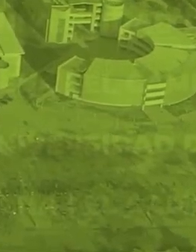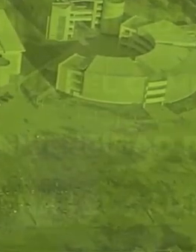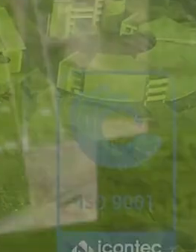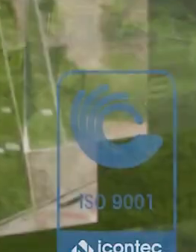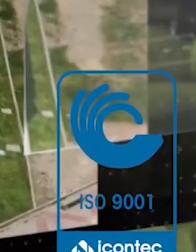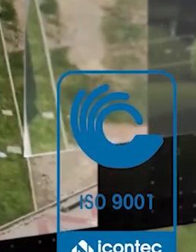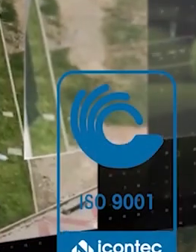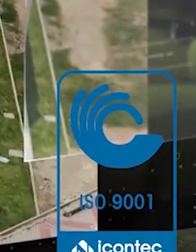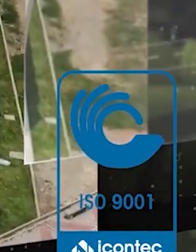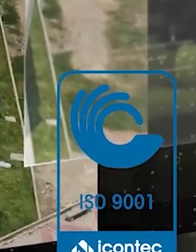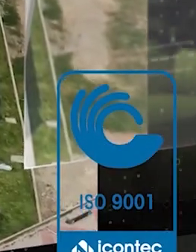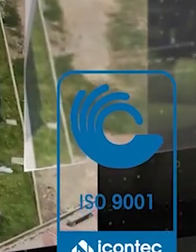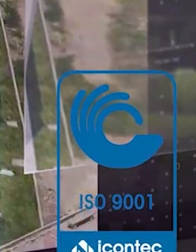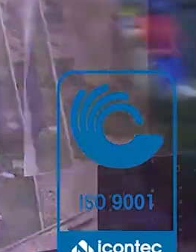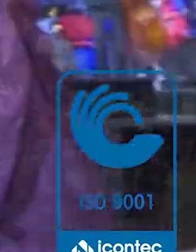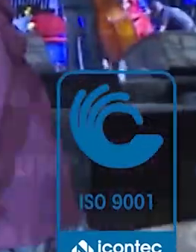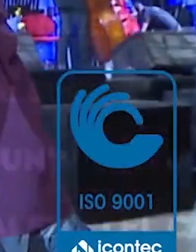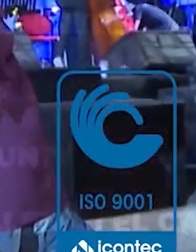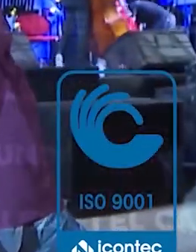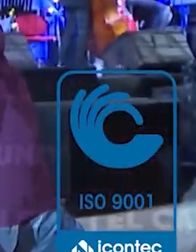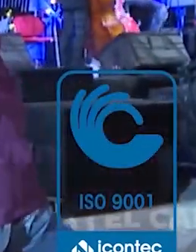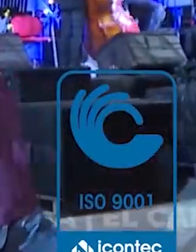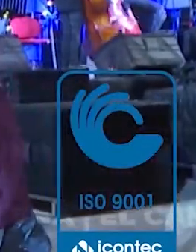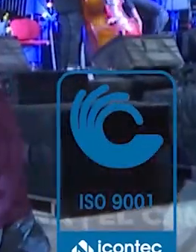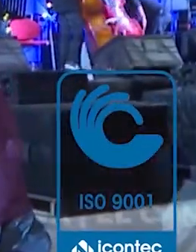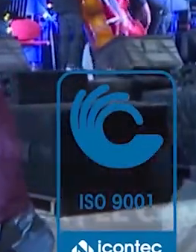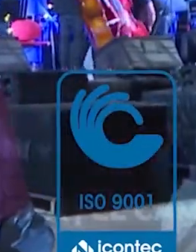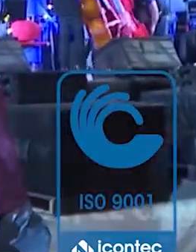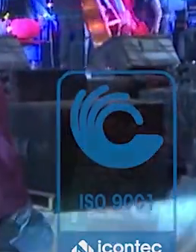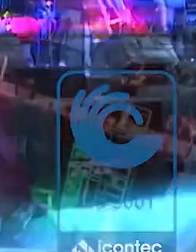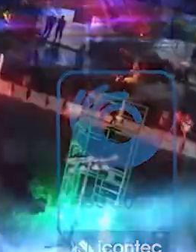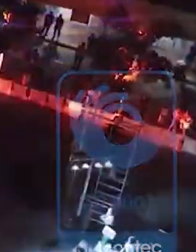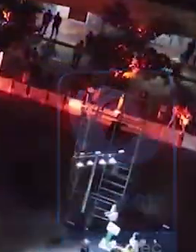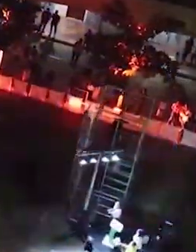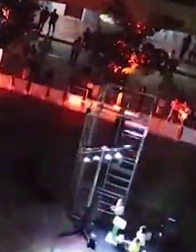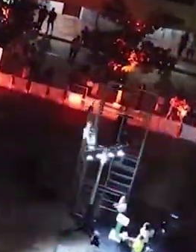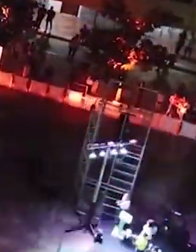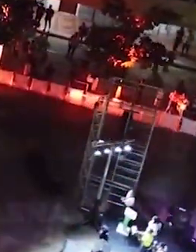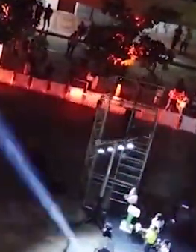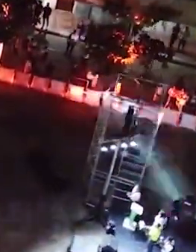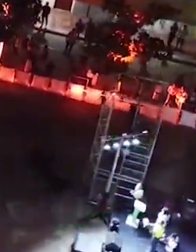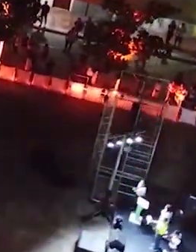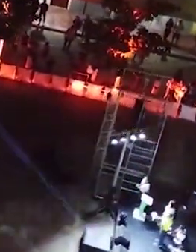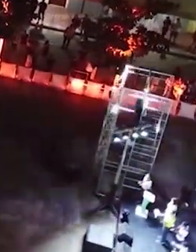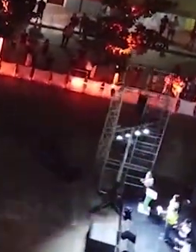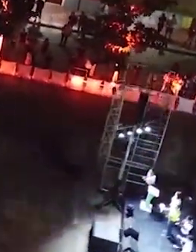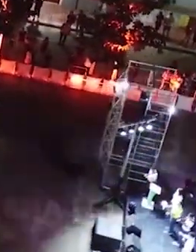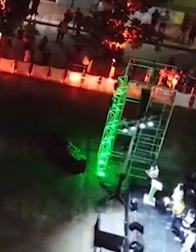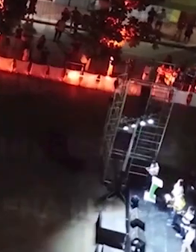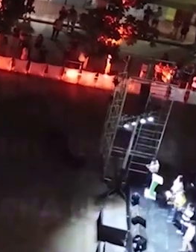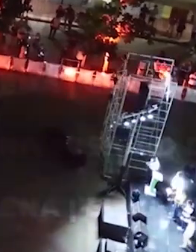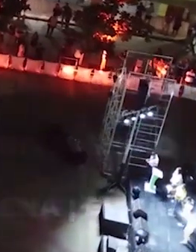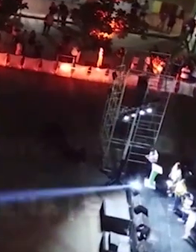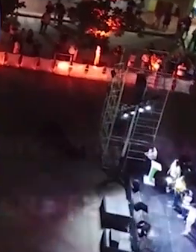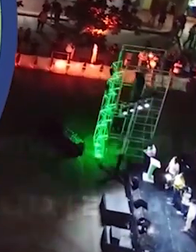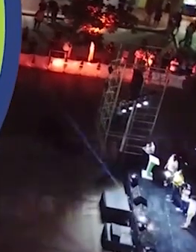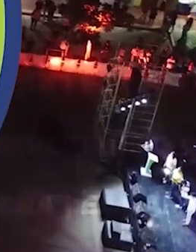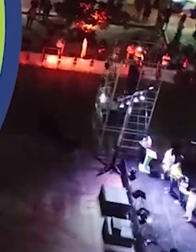Universidad del Magdalena, más incluyente e innovadora. Universidad del más